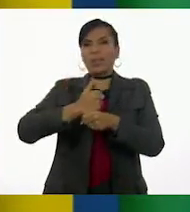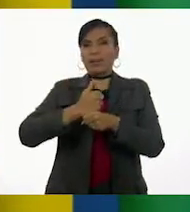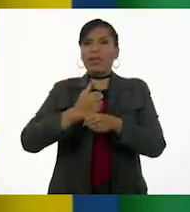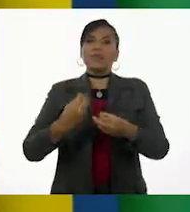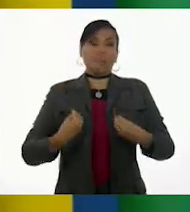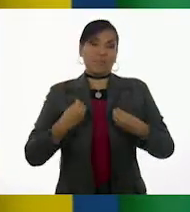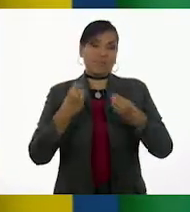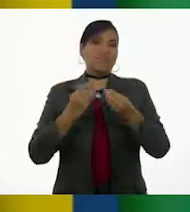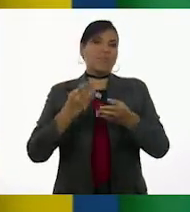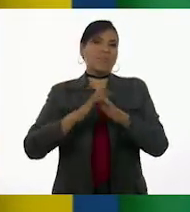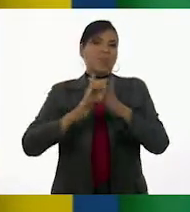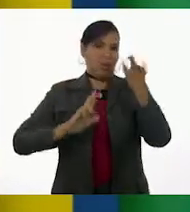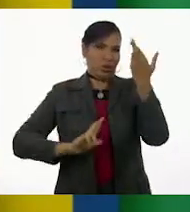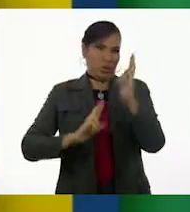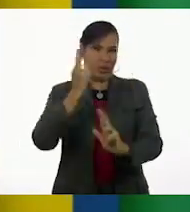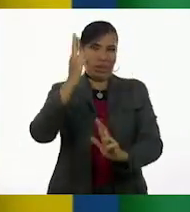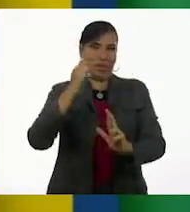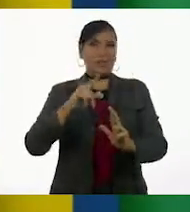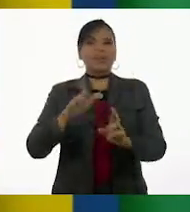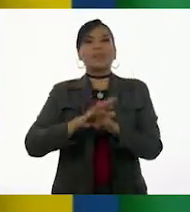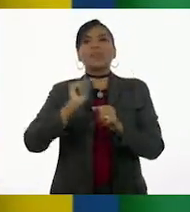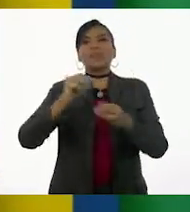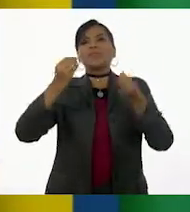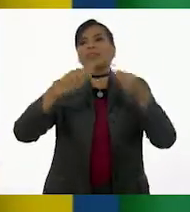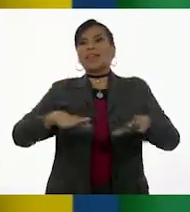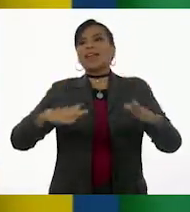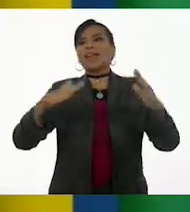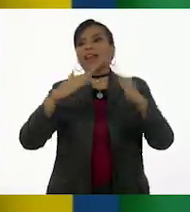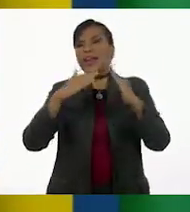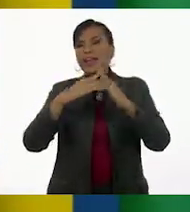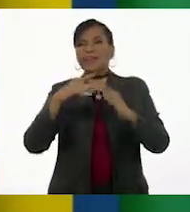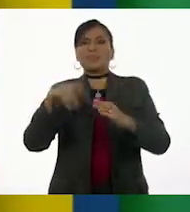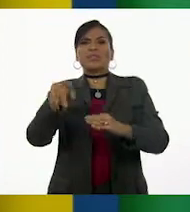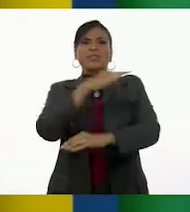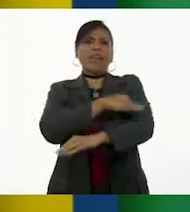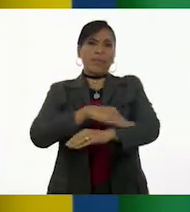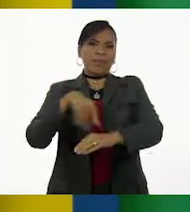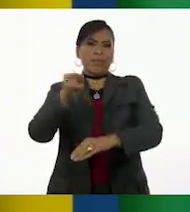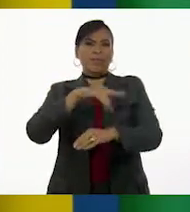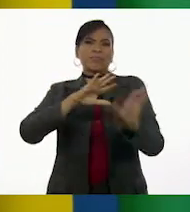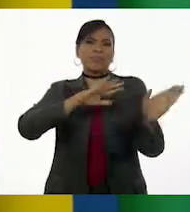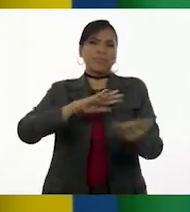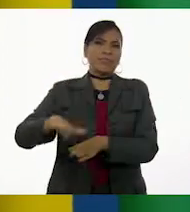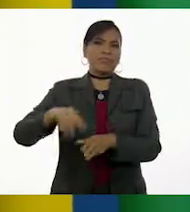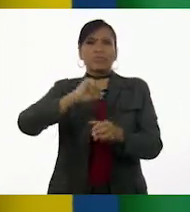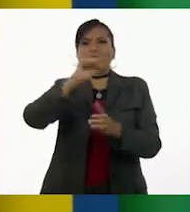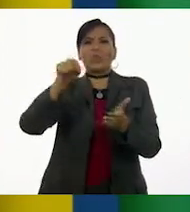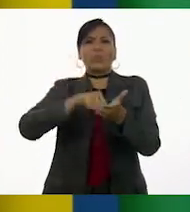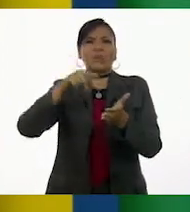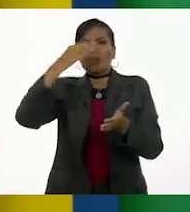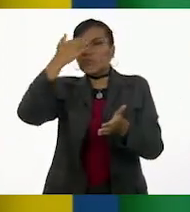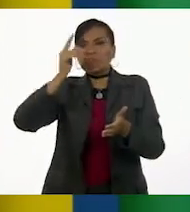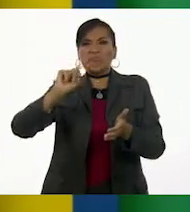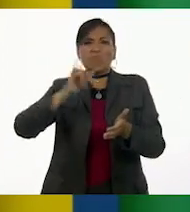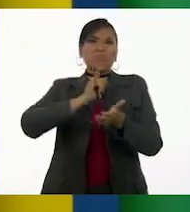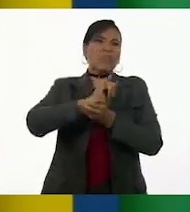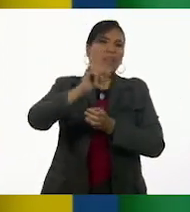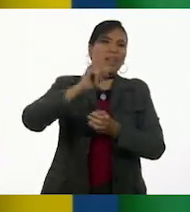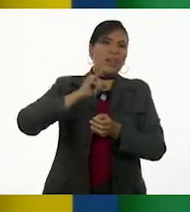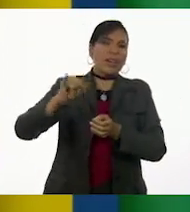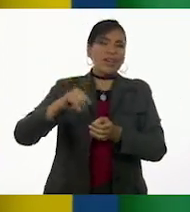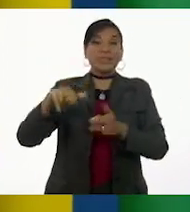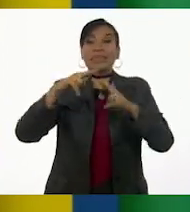Revolución Mexicana, perdieron sus hogares, sus familias y fueron desplazados a lugares desconocidos y lejanos.